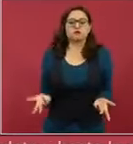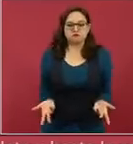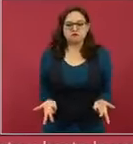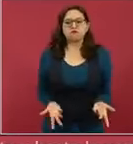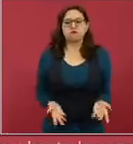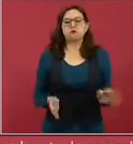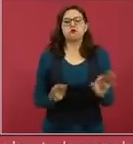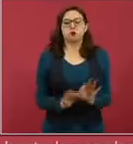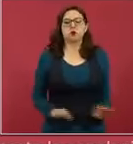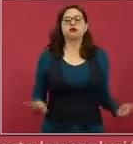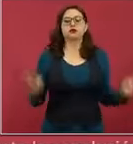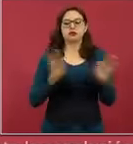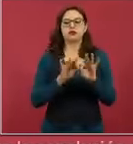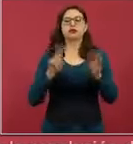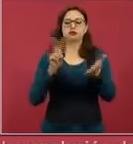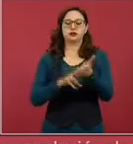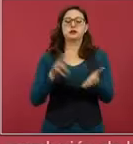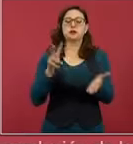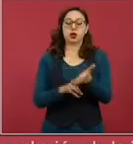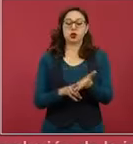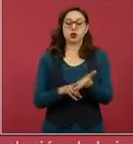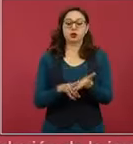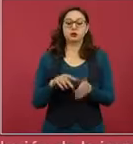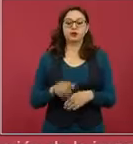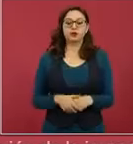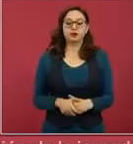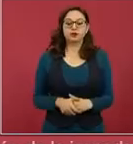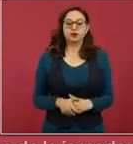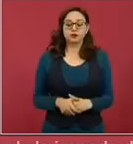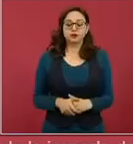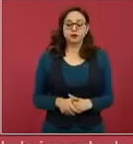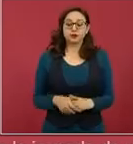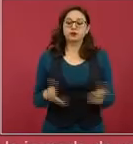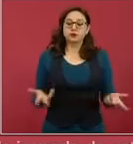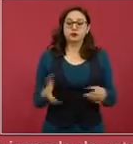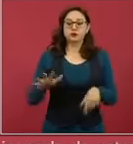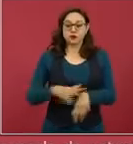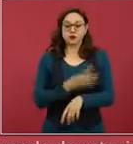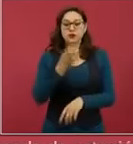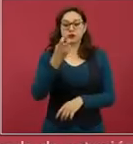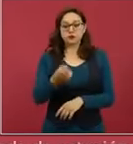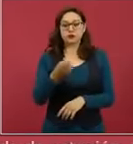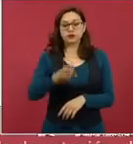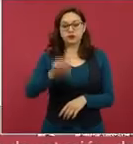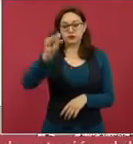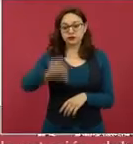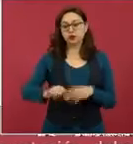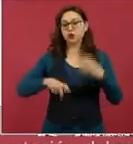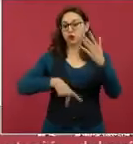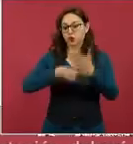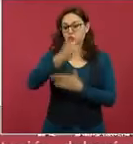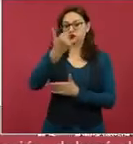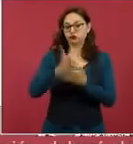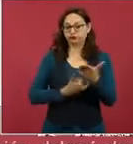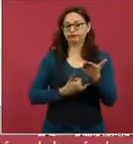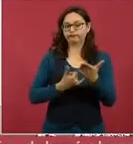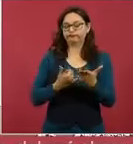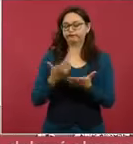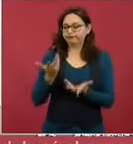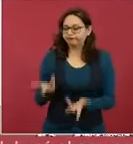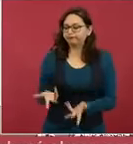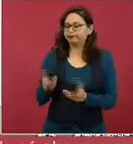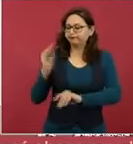De modo que se está llevando a cabo este proyecto, que es ampliarlo